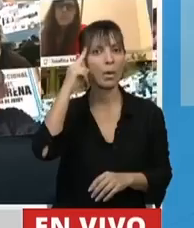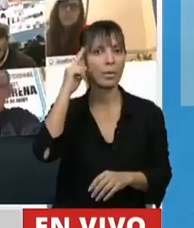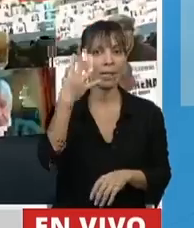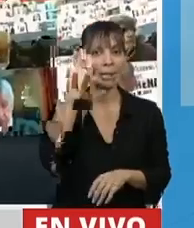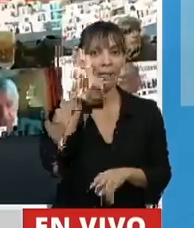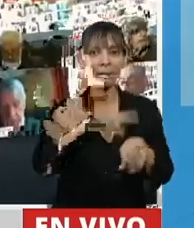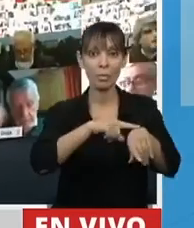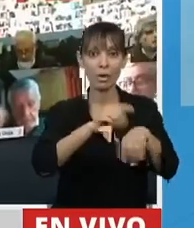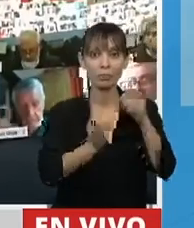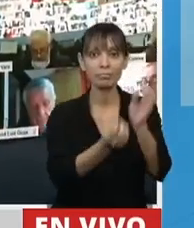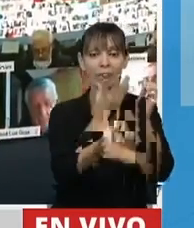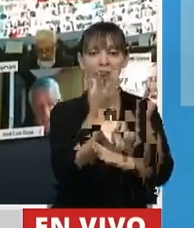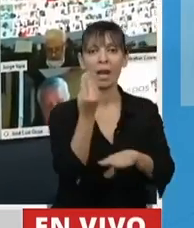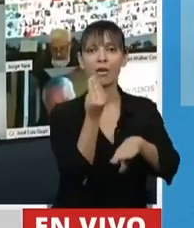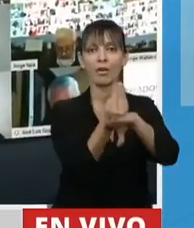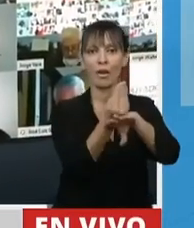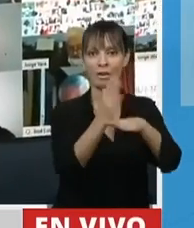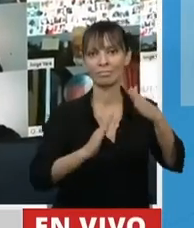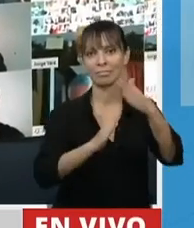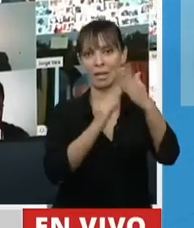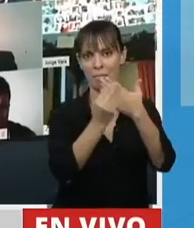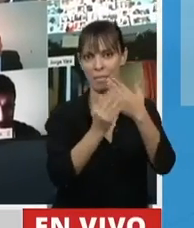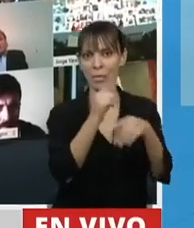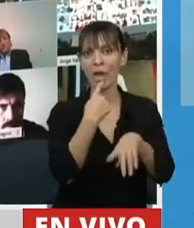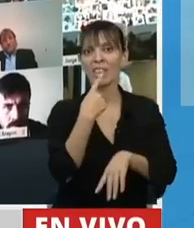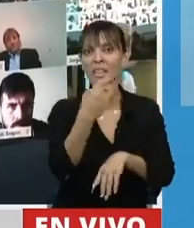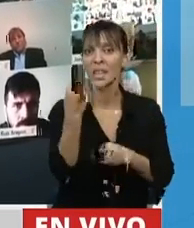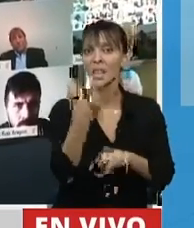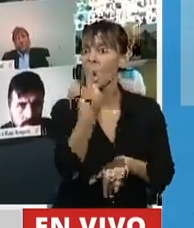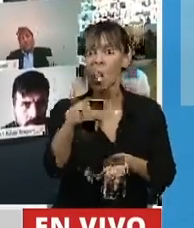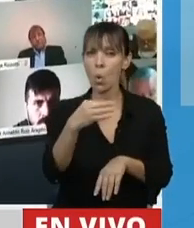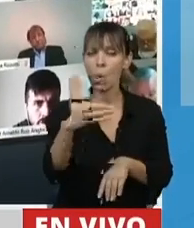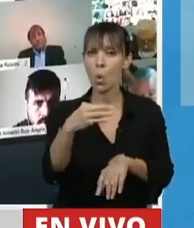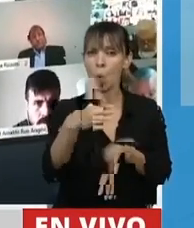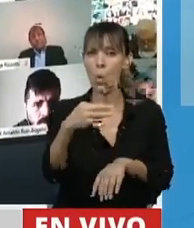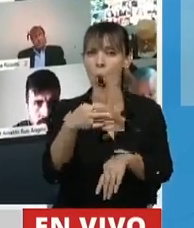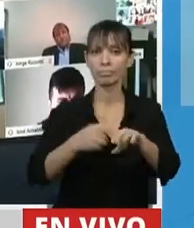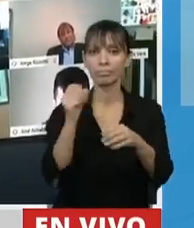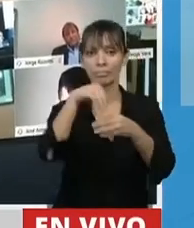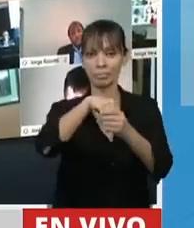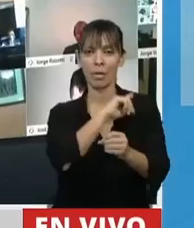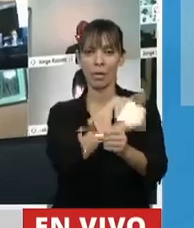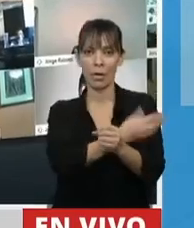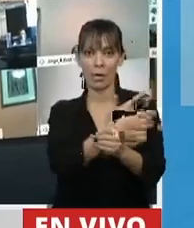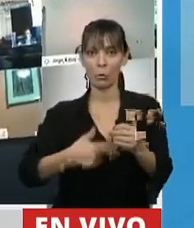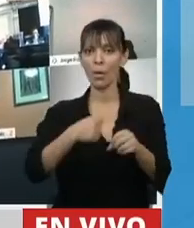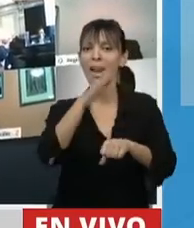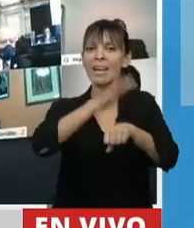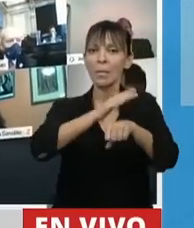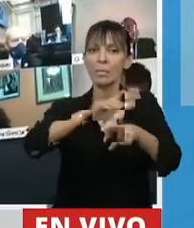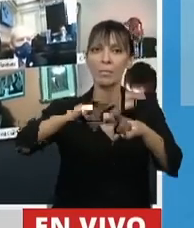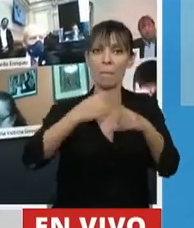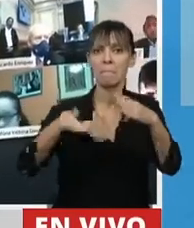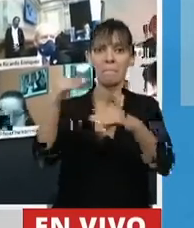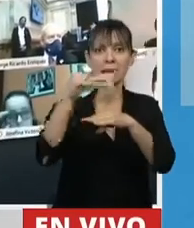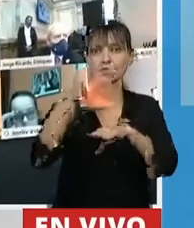cuando creó la figura del jefe de gabinete dijo que es el único funcionario del Poder Ejecutivo que tiene responsabilidad política por